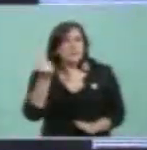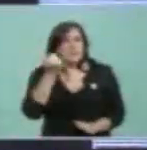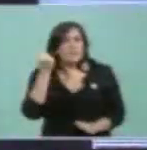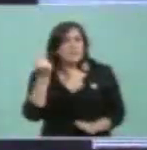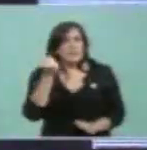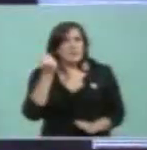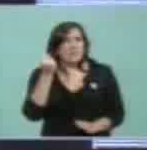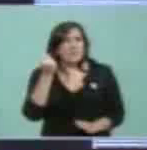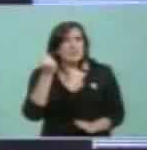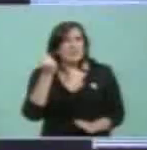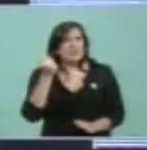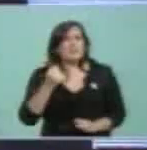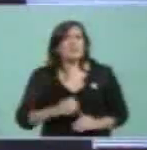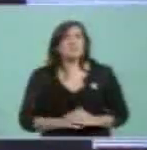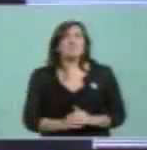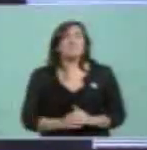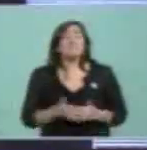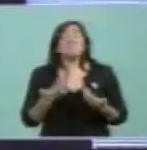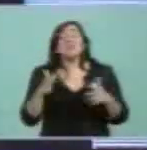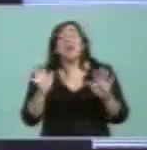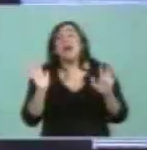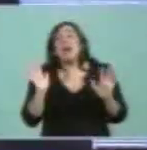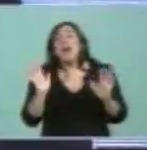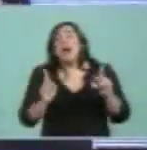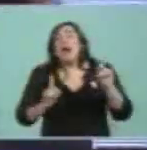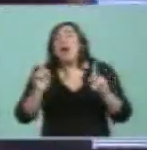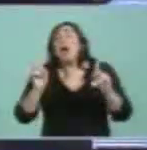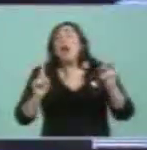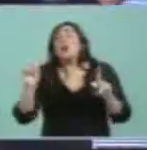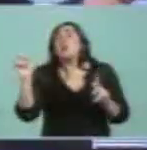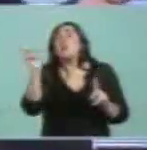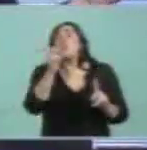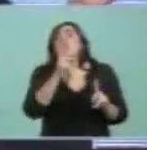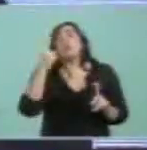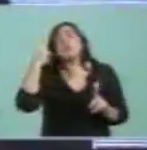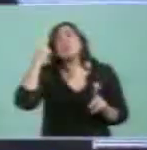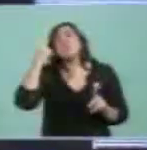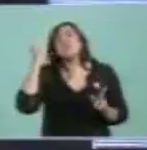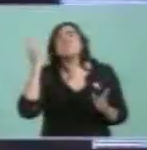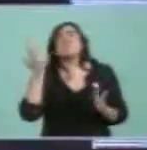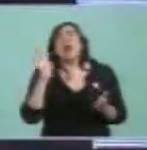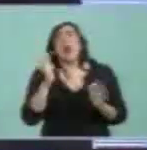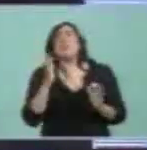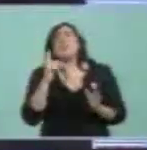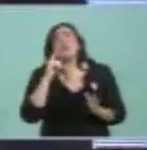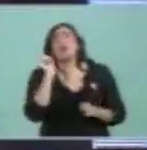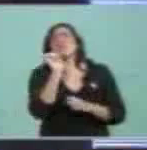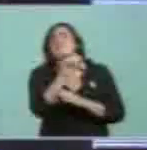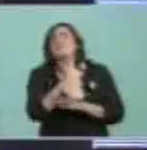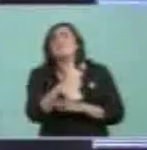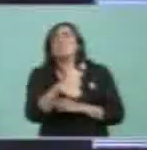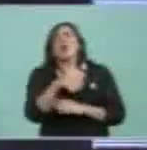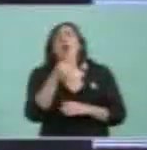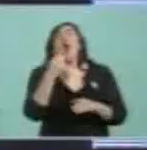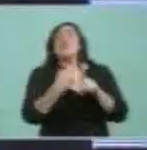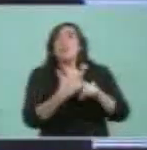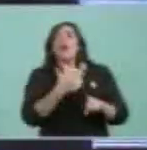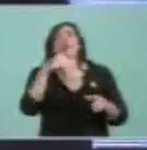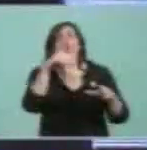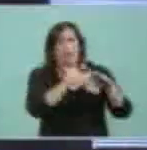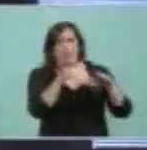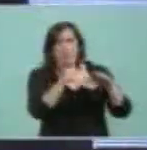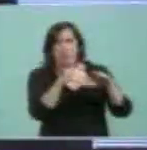tal vez algunos dirán fue lo del fondo, otros dirán fue la reestructuración de la